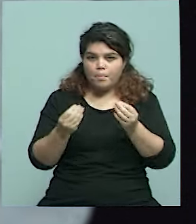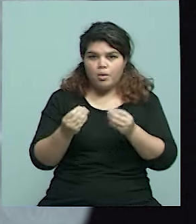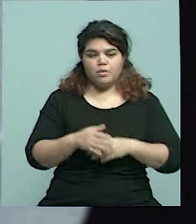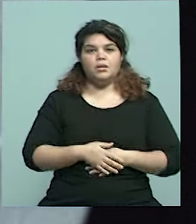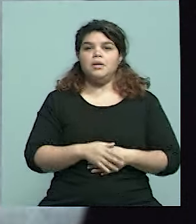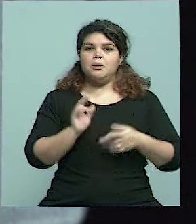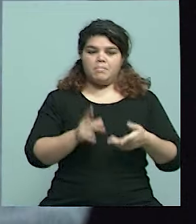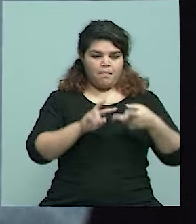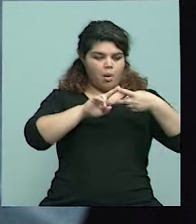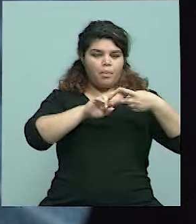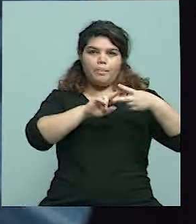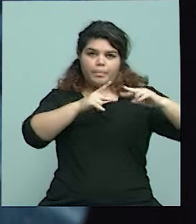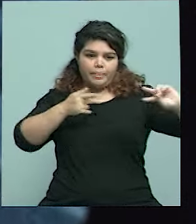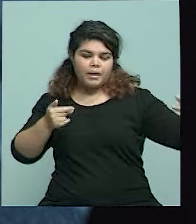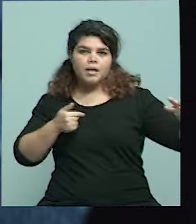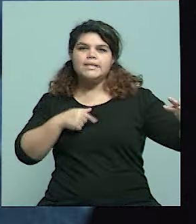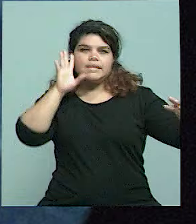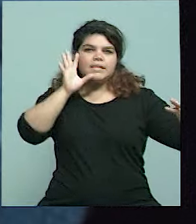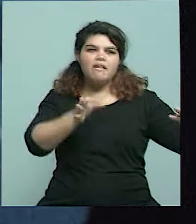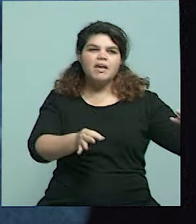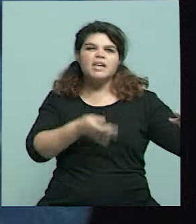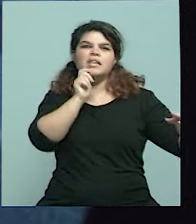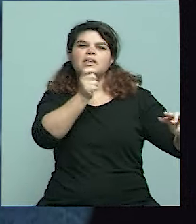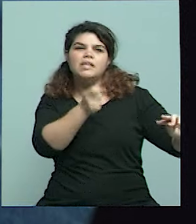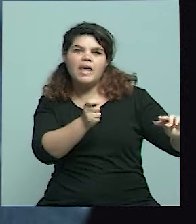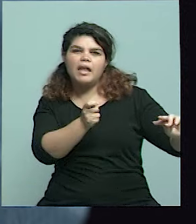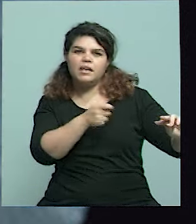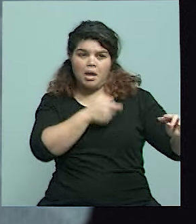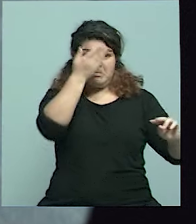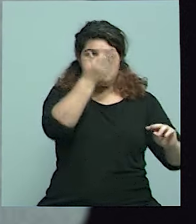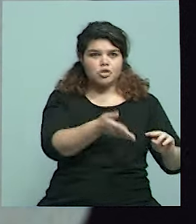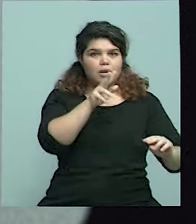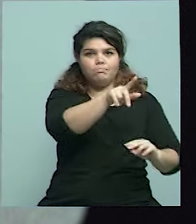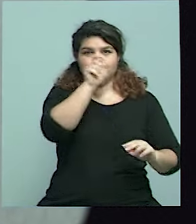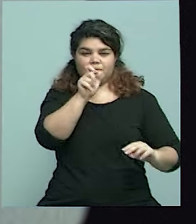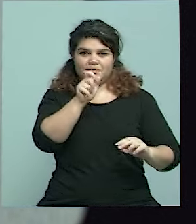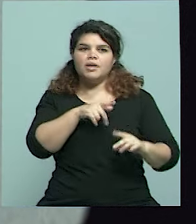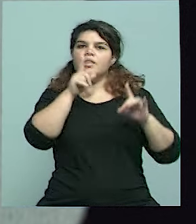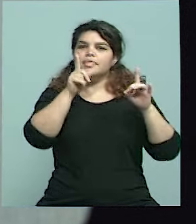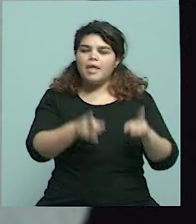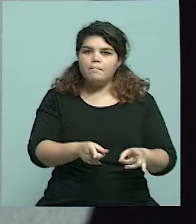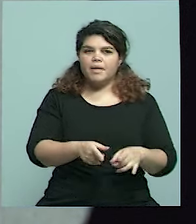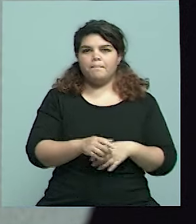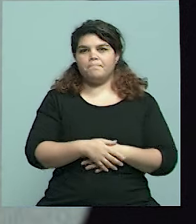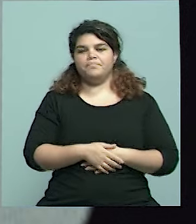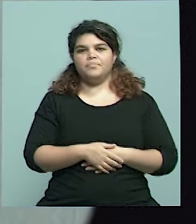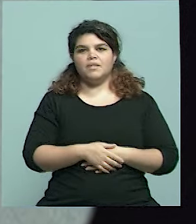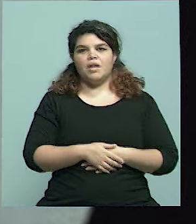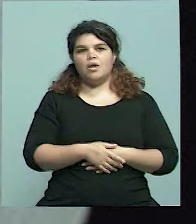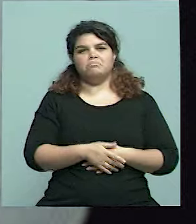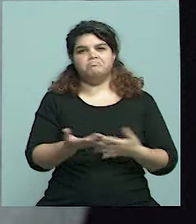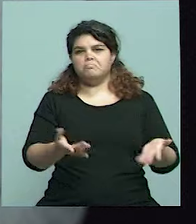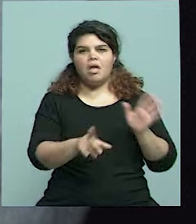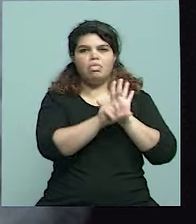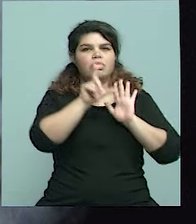biológicos entre personas o para esclarecer hechos delictivos en los que una muestra biológica